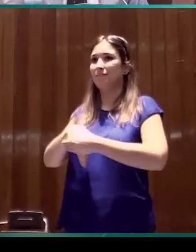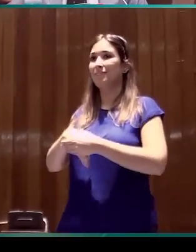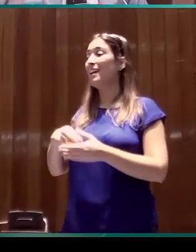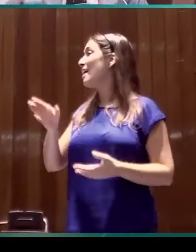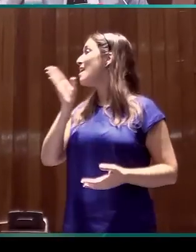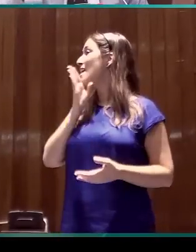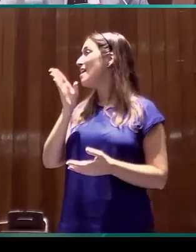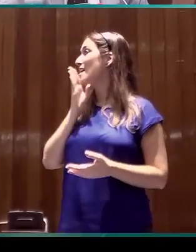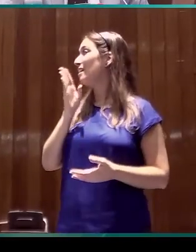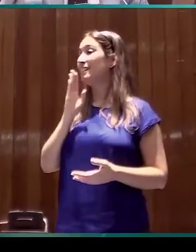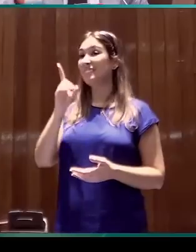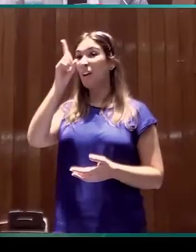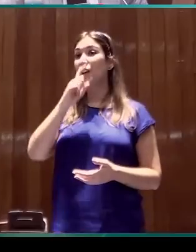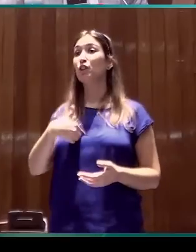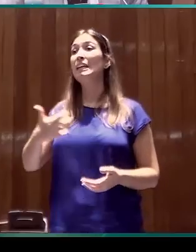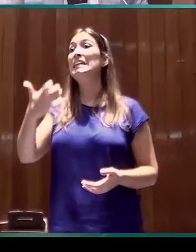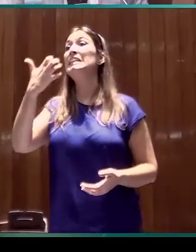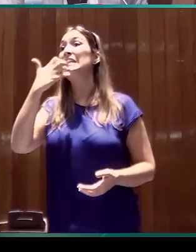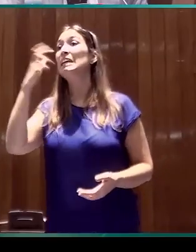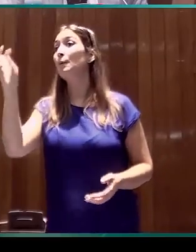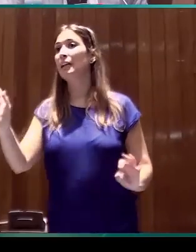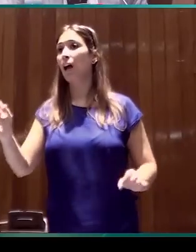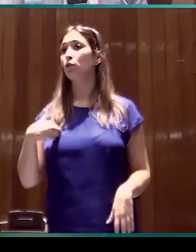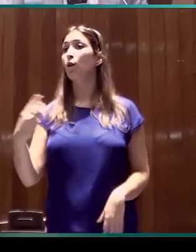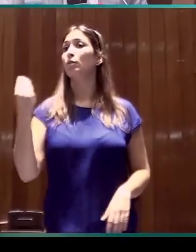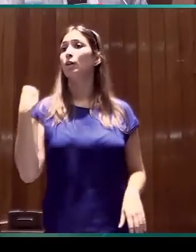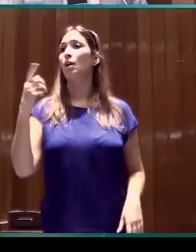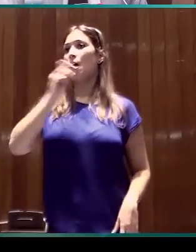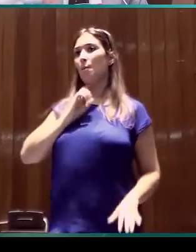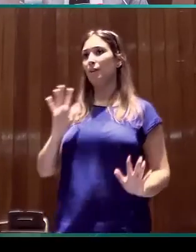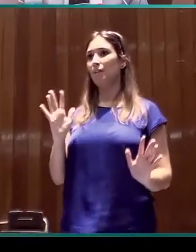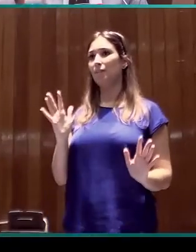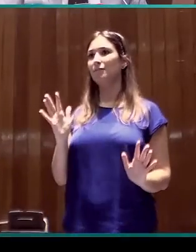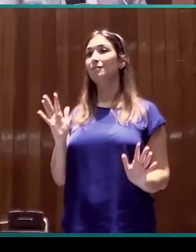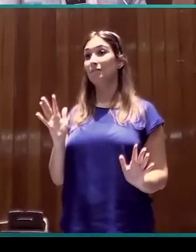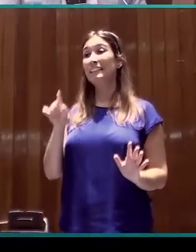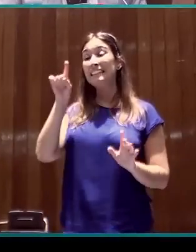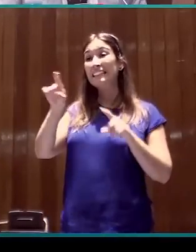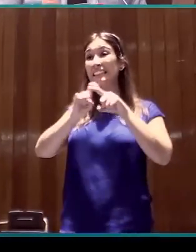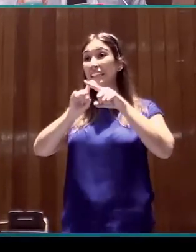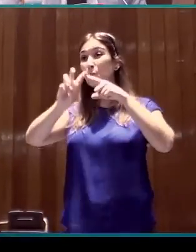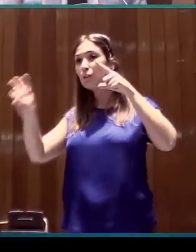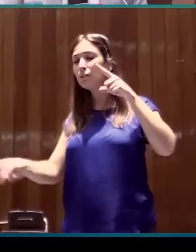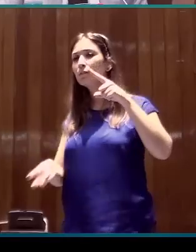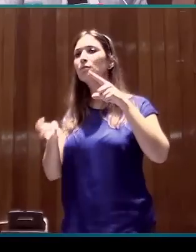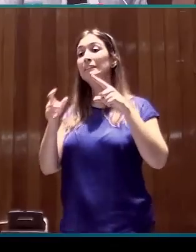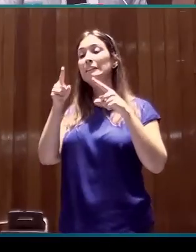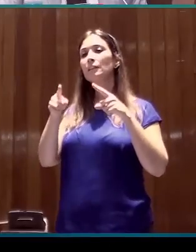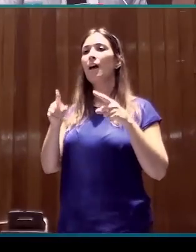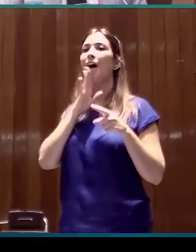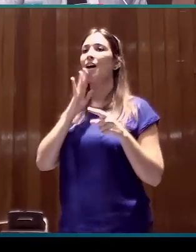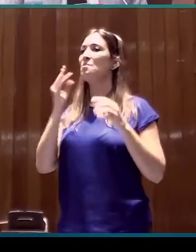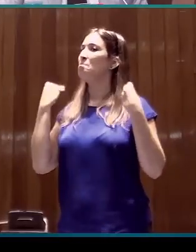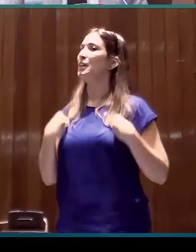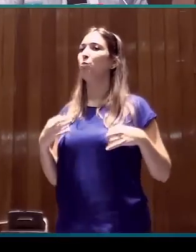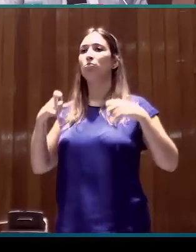que les daba antes sin el introductor de la oración subordinada. Todas ellas compartirían el rasgo no manual